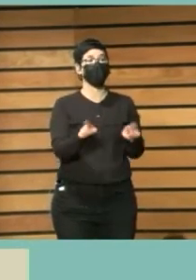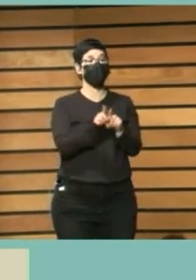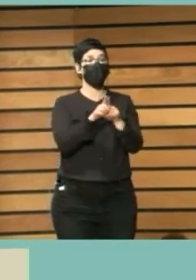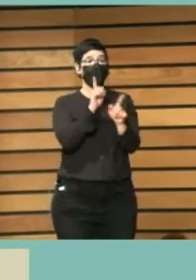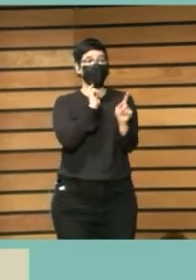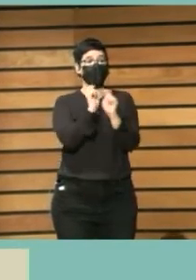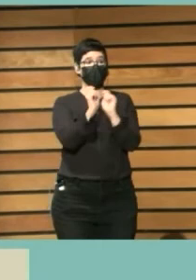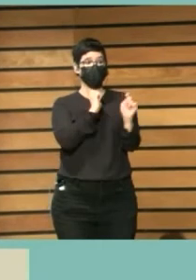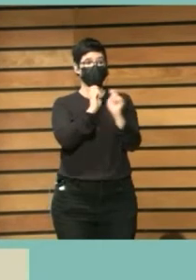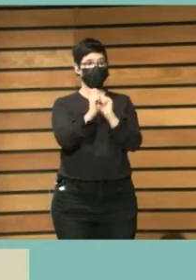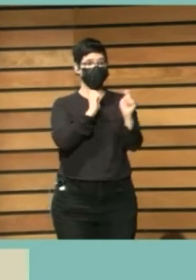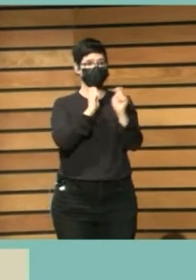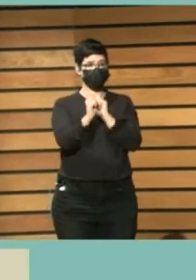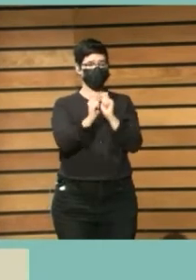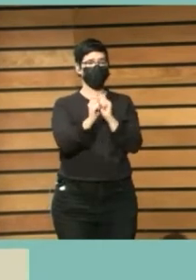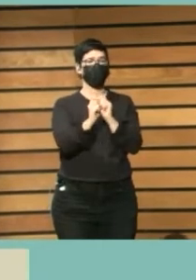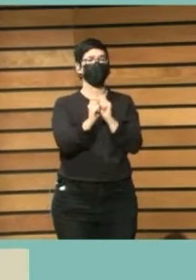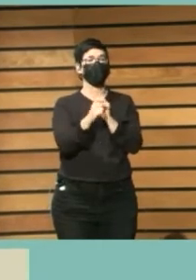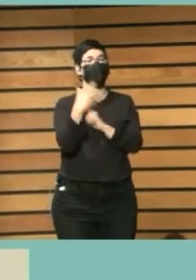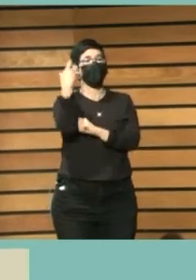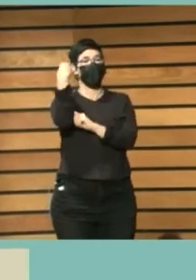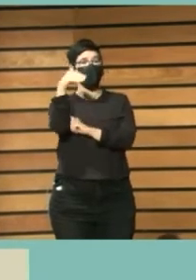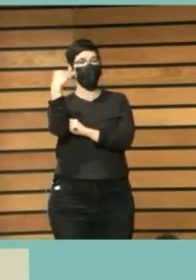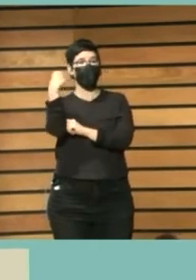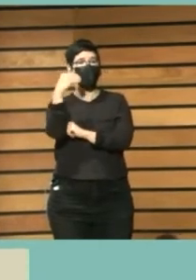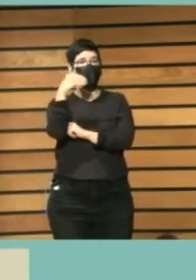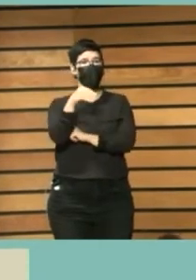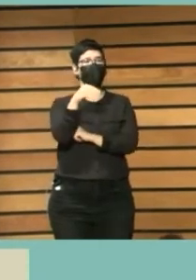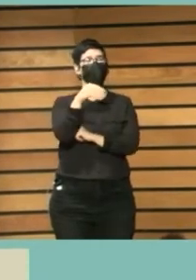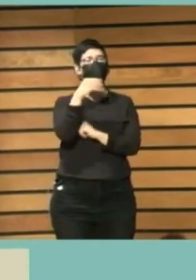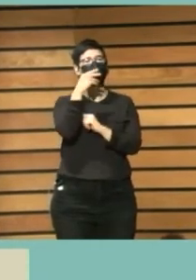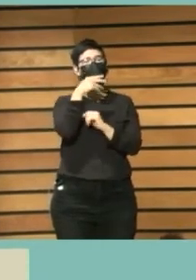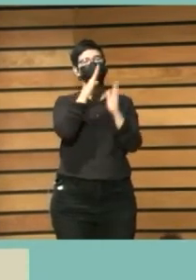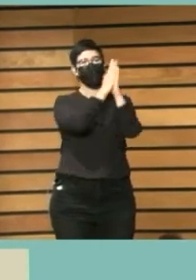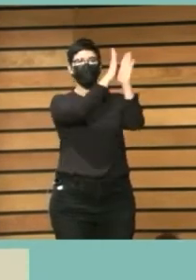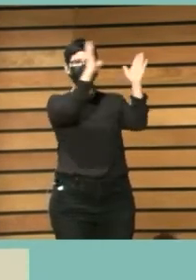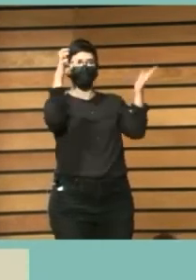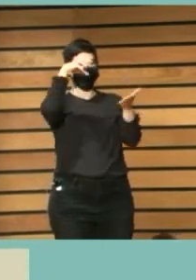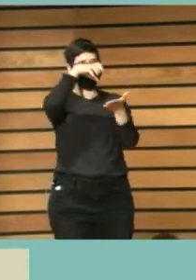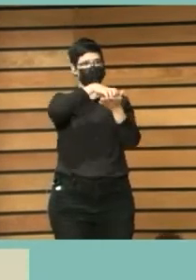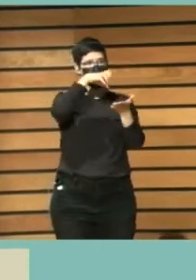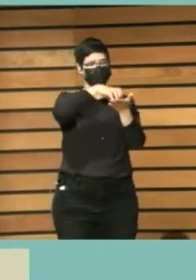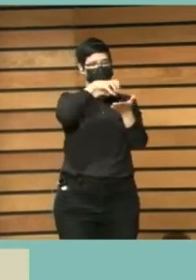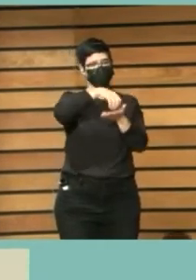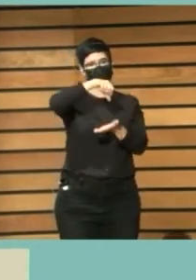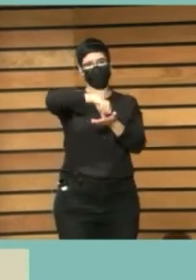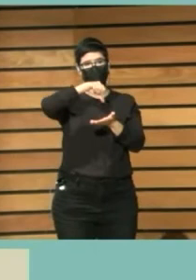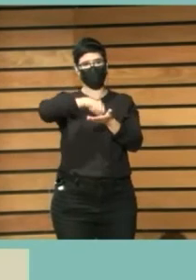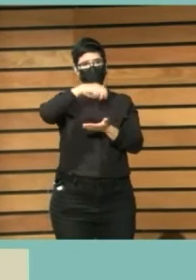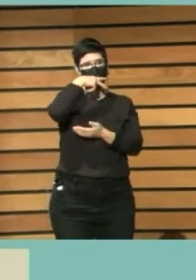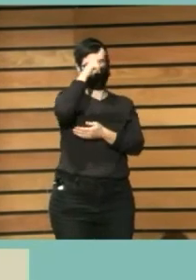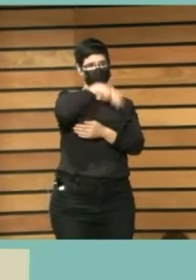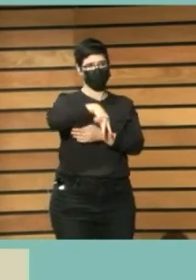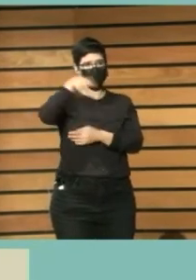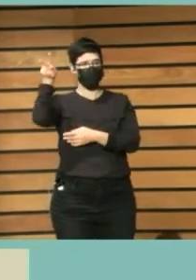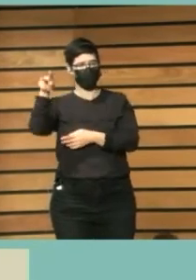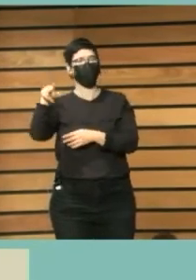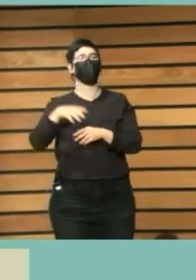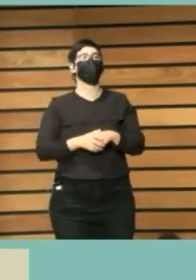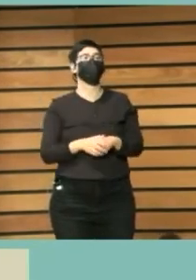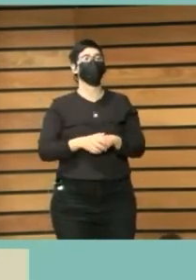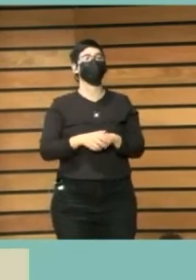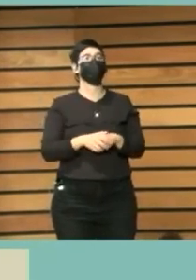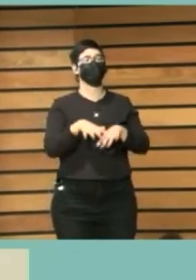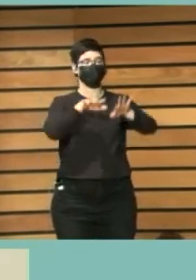Entrevistamos A una joven De una biblioteca De Oslo Que estaba sentada Ante un ordenador Y nos explicó Que